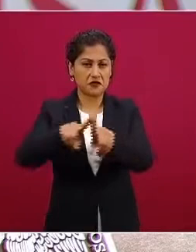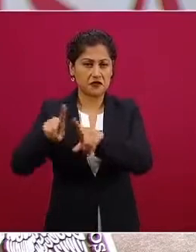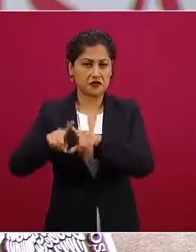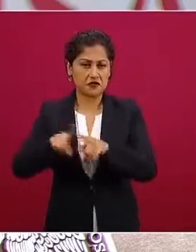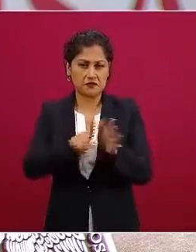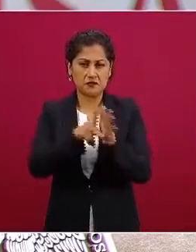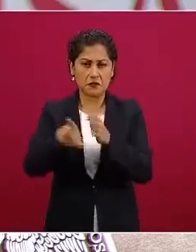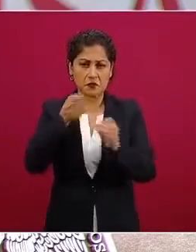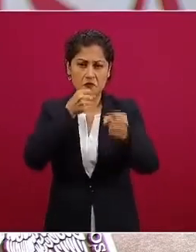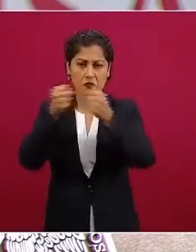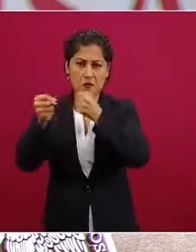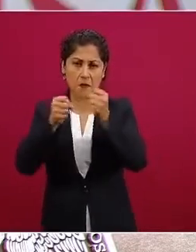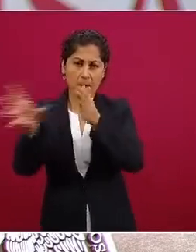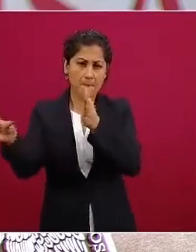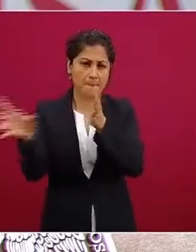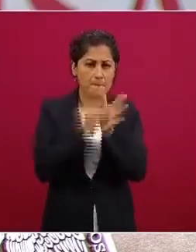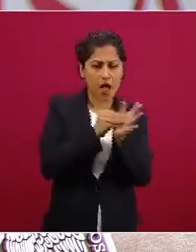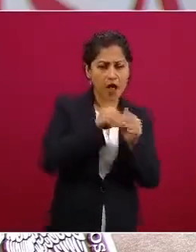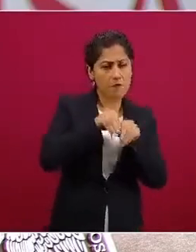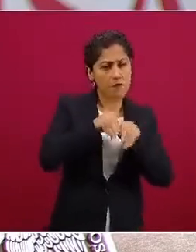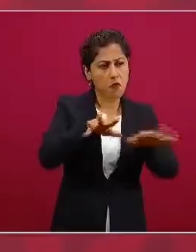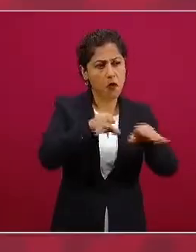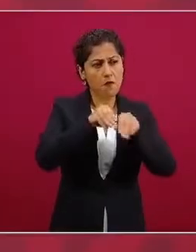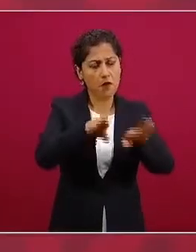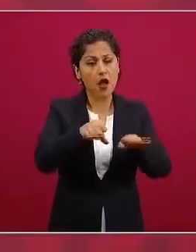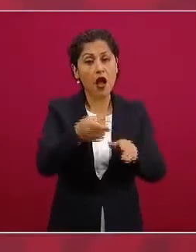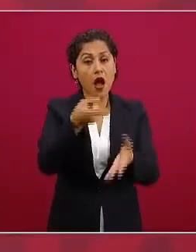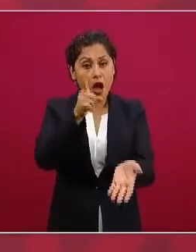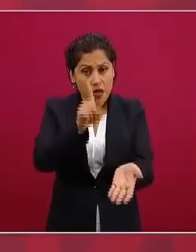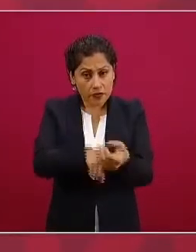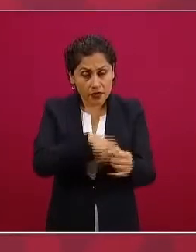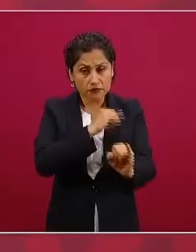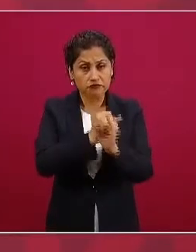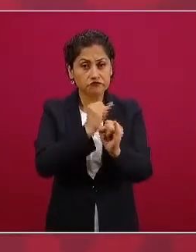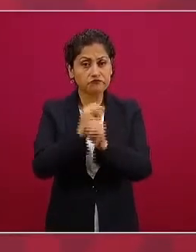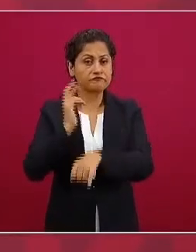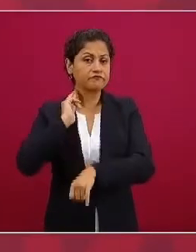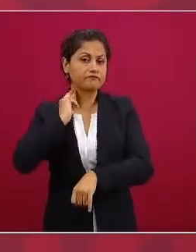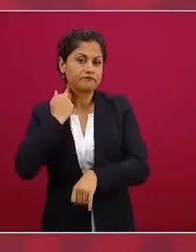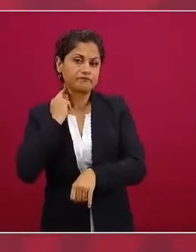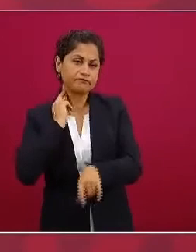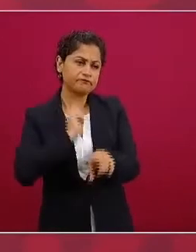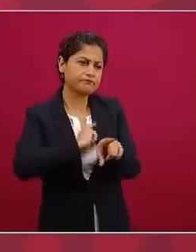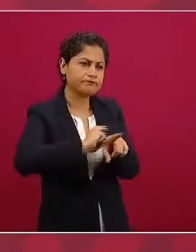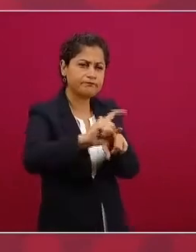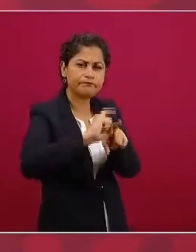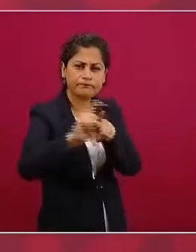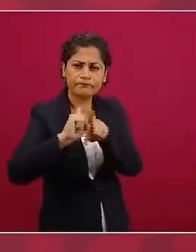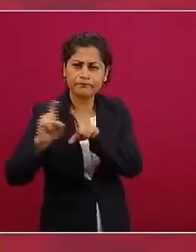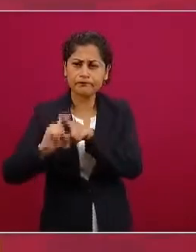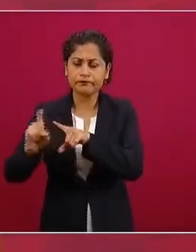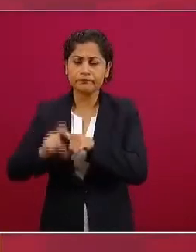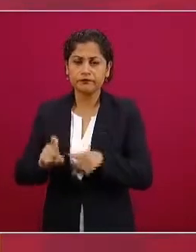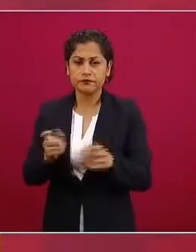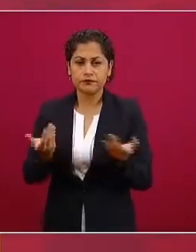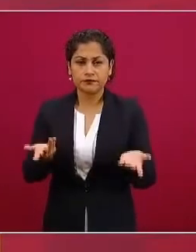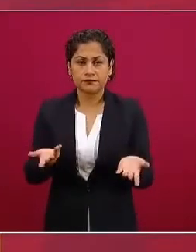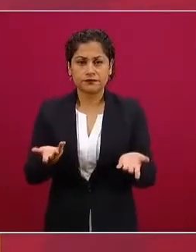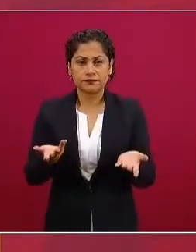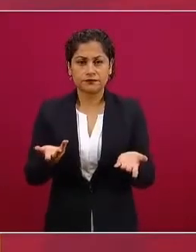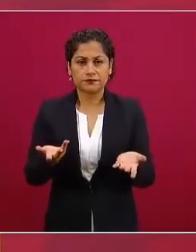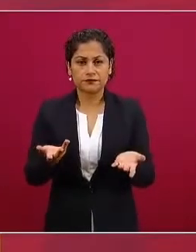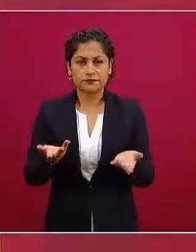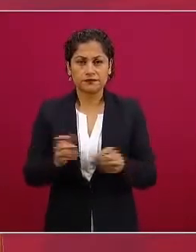tienen estos robots en las redes pero